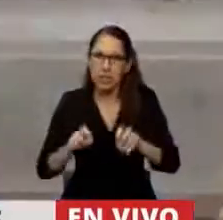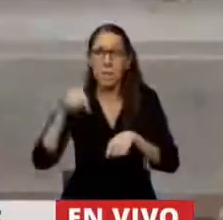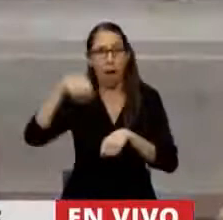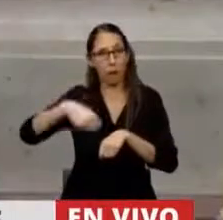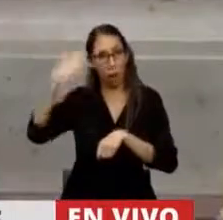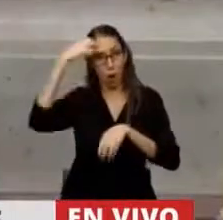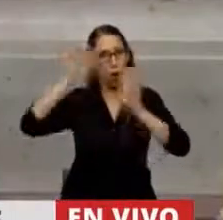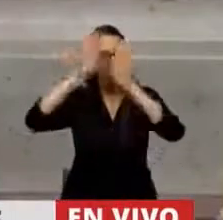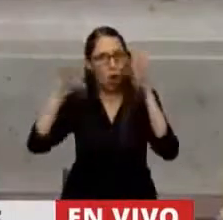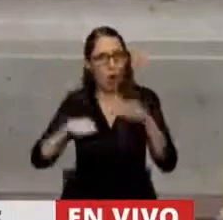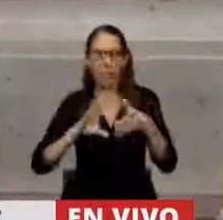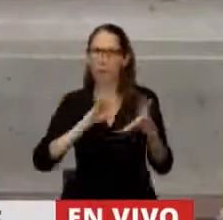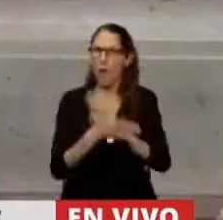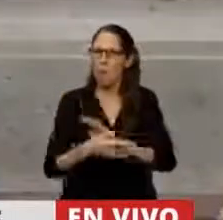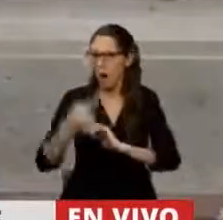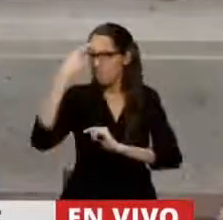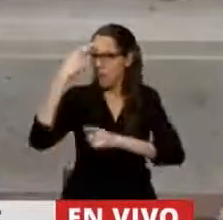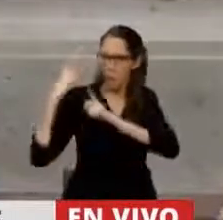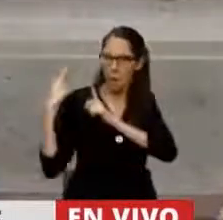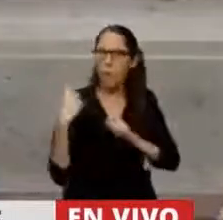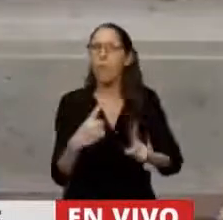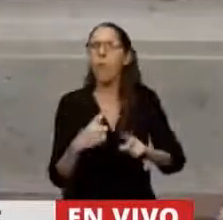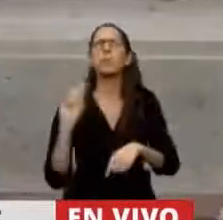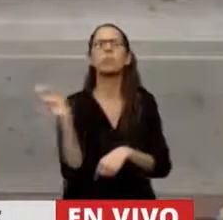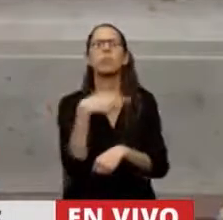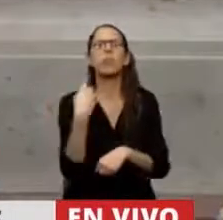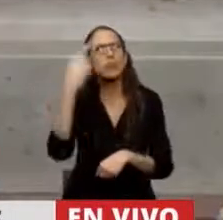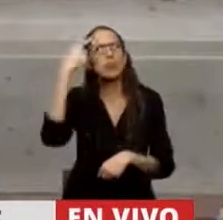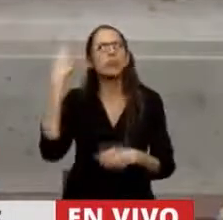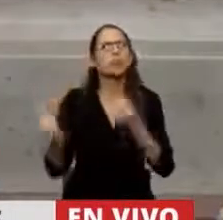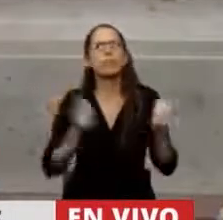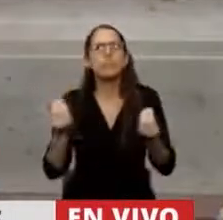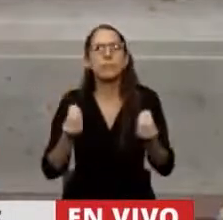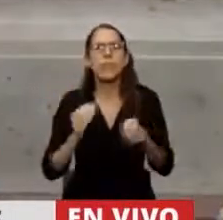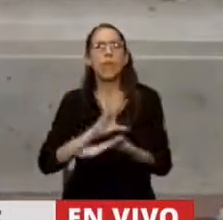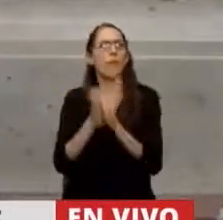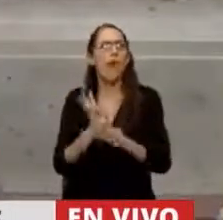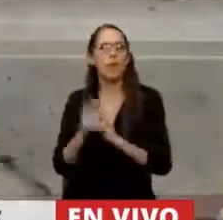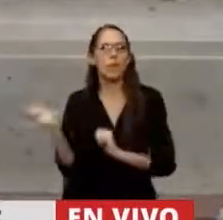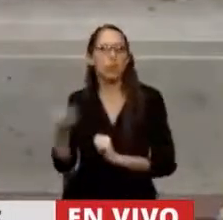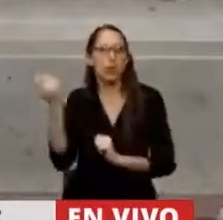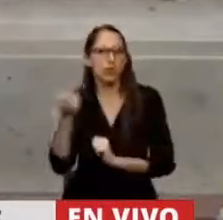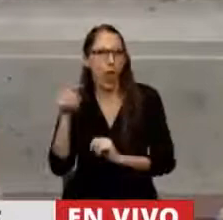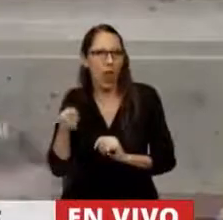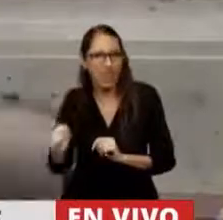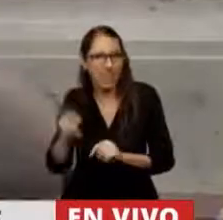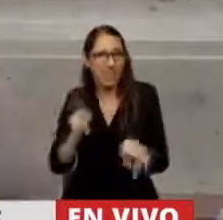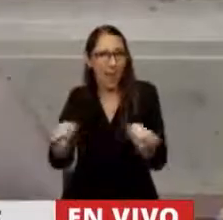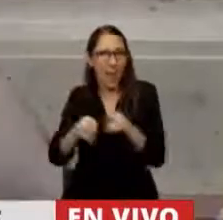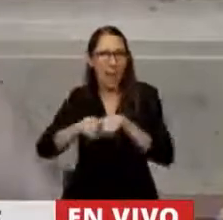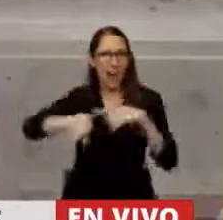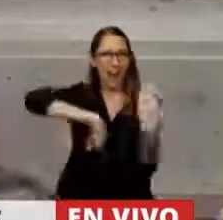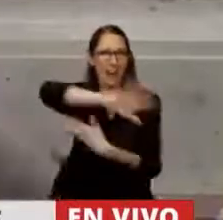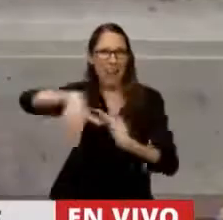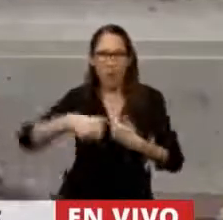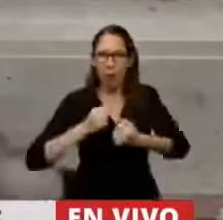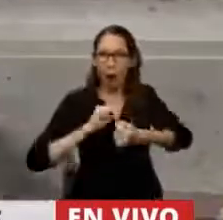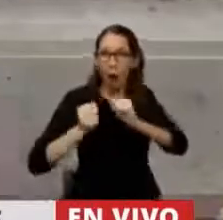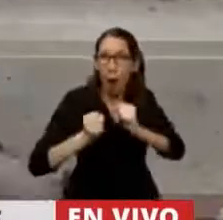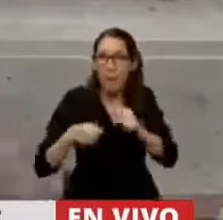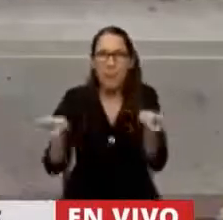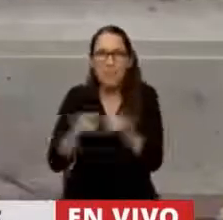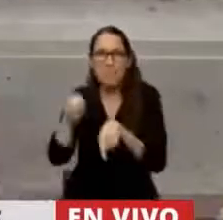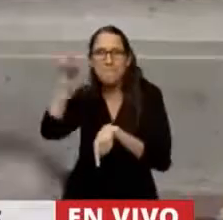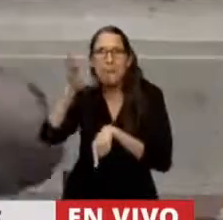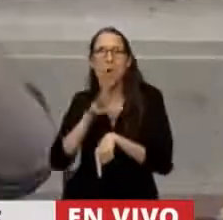consecuente y unánime. La nuestra es la tradición socialista de la revolución obrera que hizo de